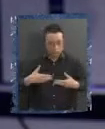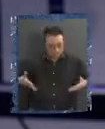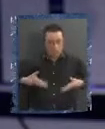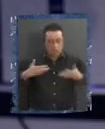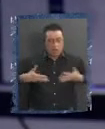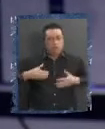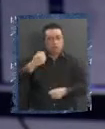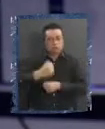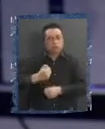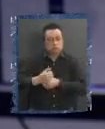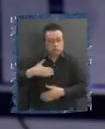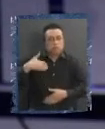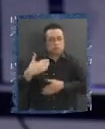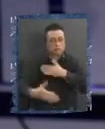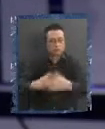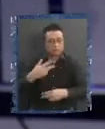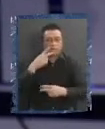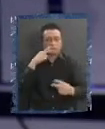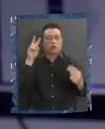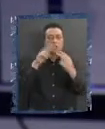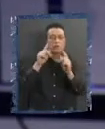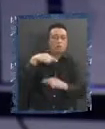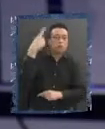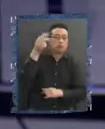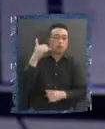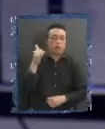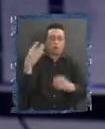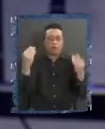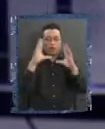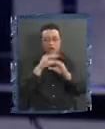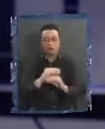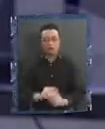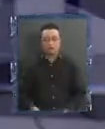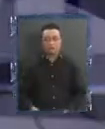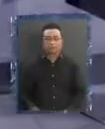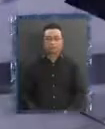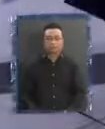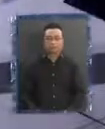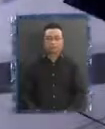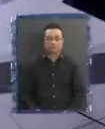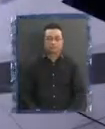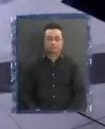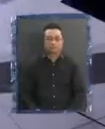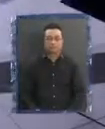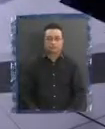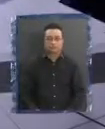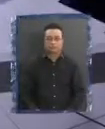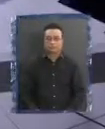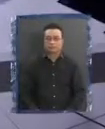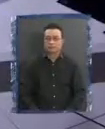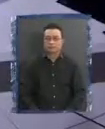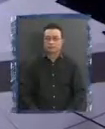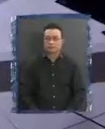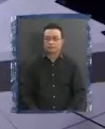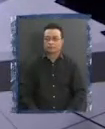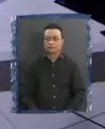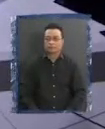trabajando nos vemos el próximo jueves buenas noches está bien me gusta este programa el único programa